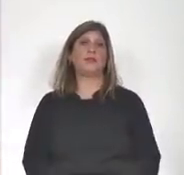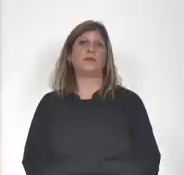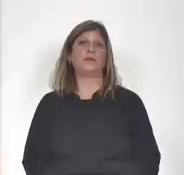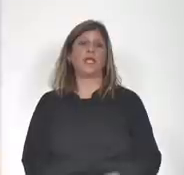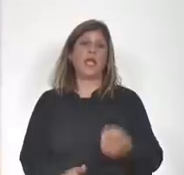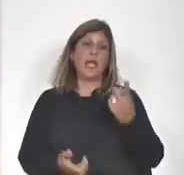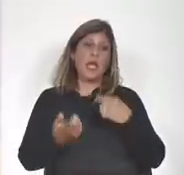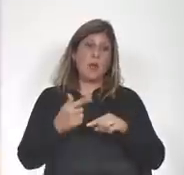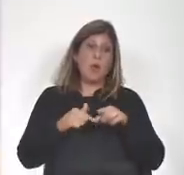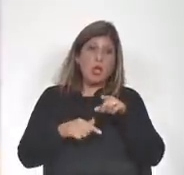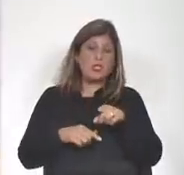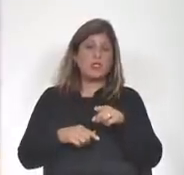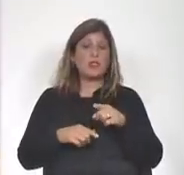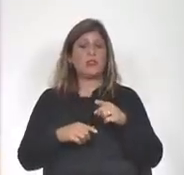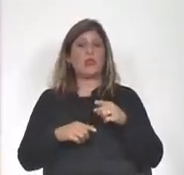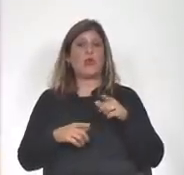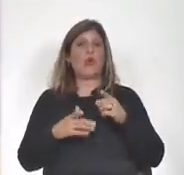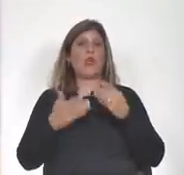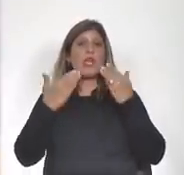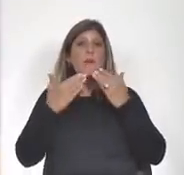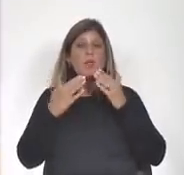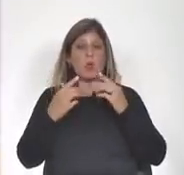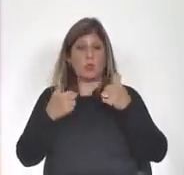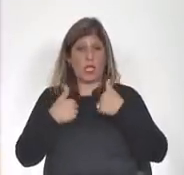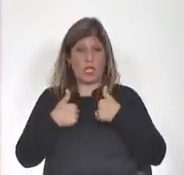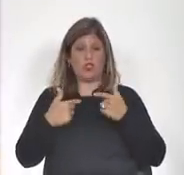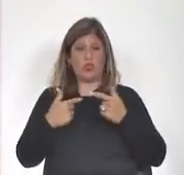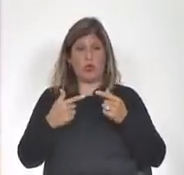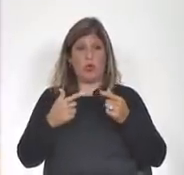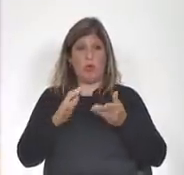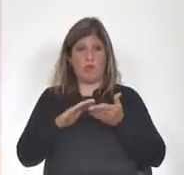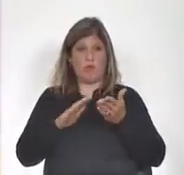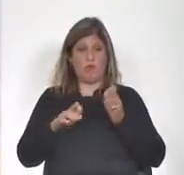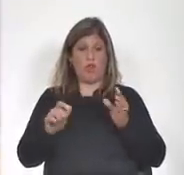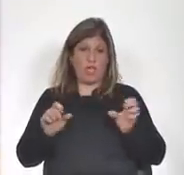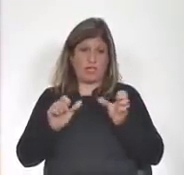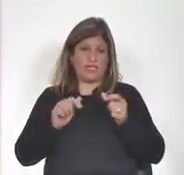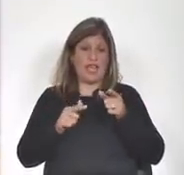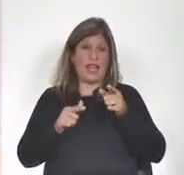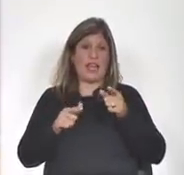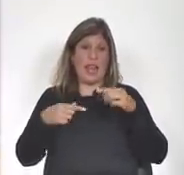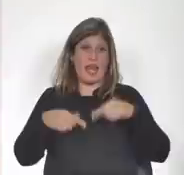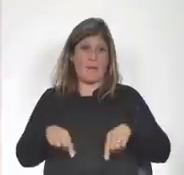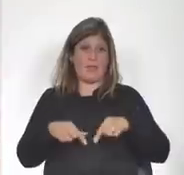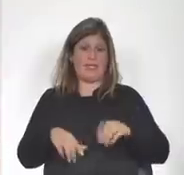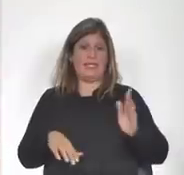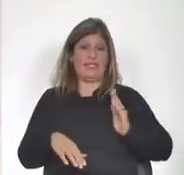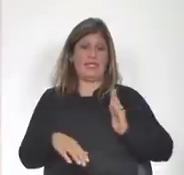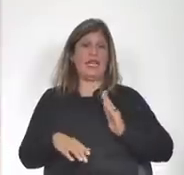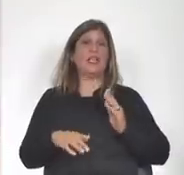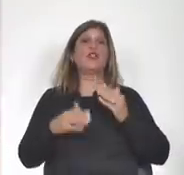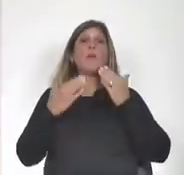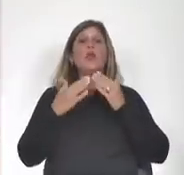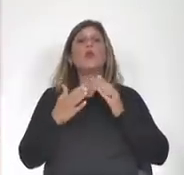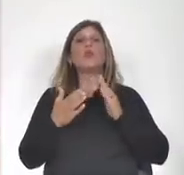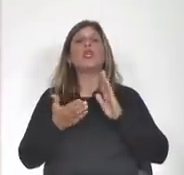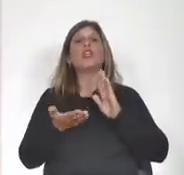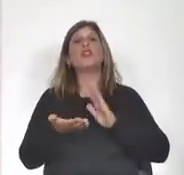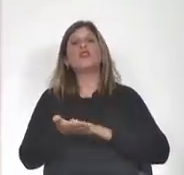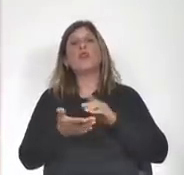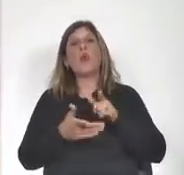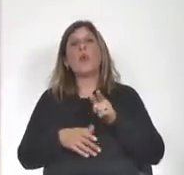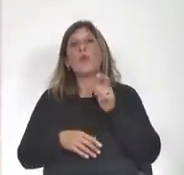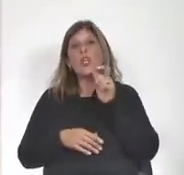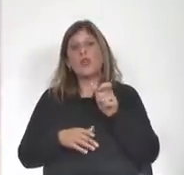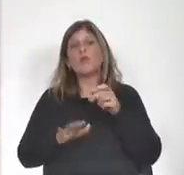por ende señora presidenta las preguntas que yo le voy a formular a la señora ministra son preguntas que tienen que ver con